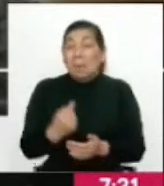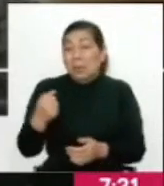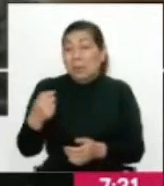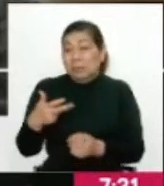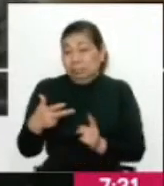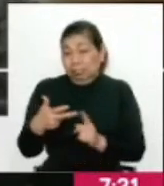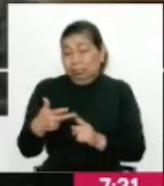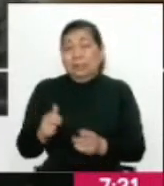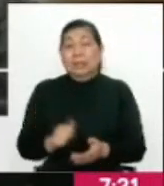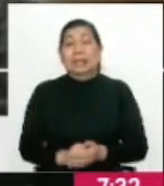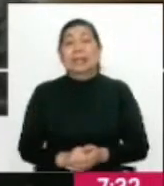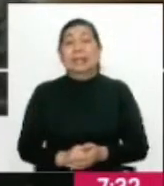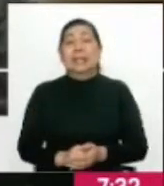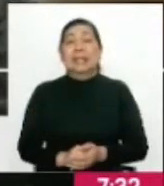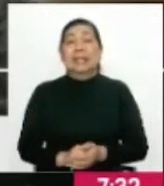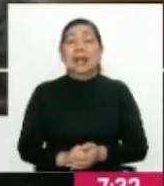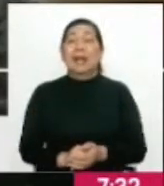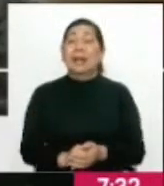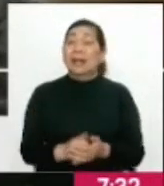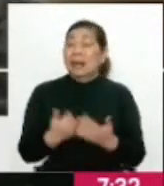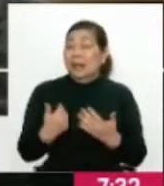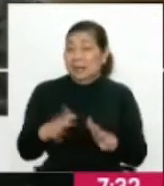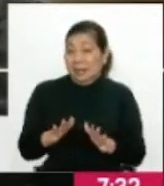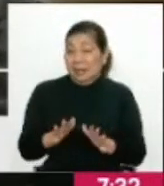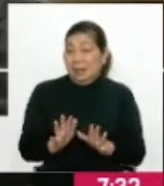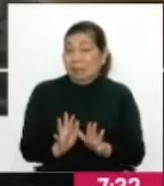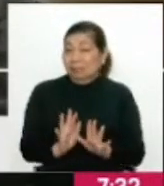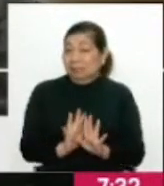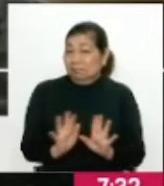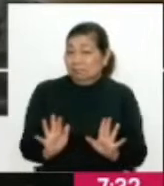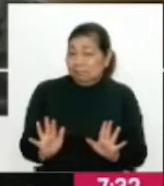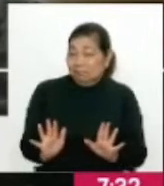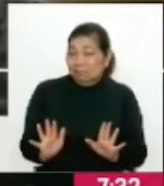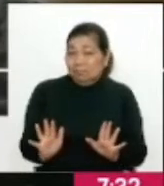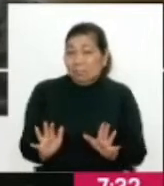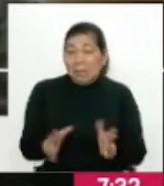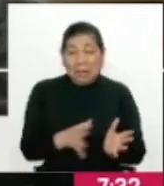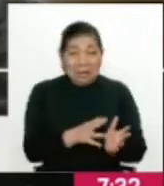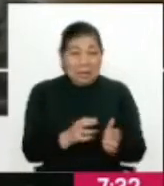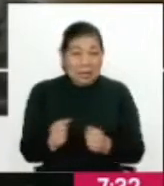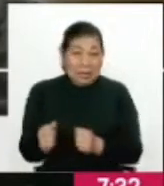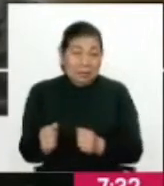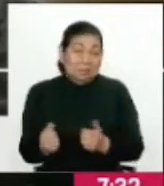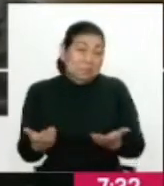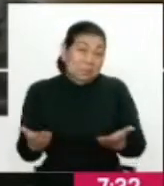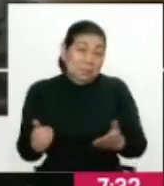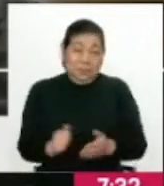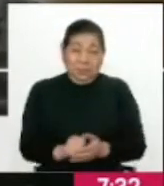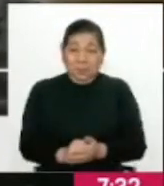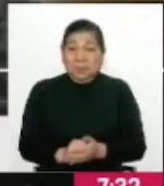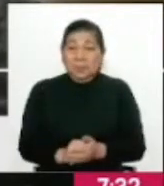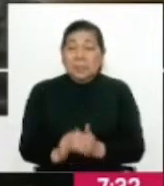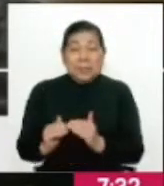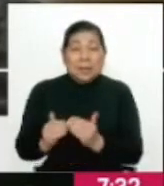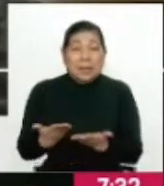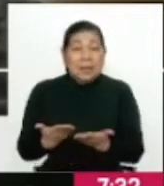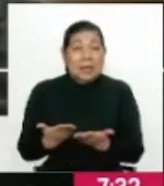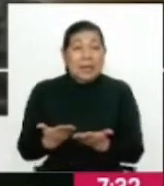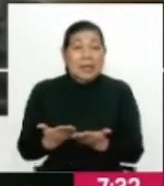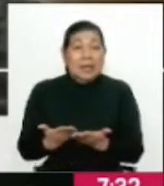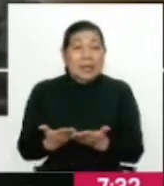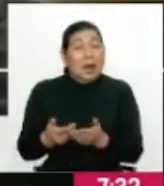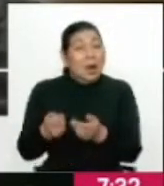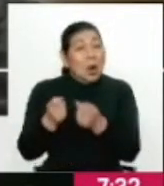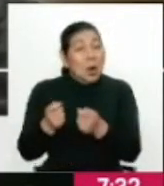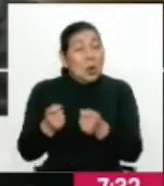en tercer punto, ya debería de quitarse la, bueno, y en la misma línea terminan